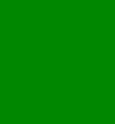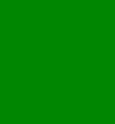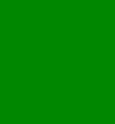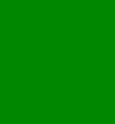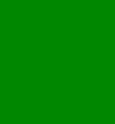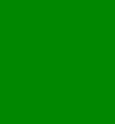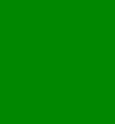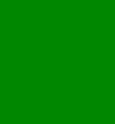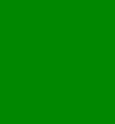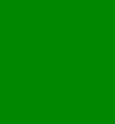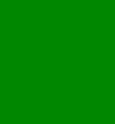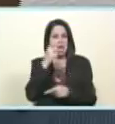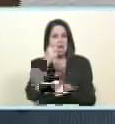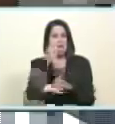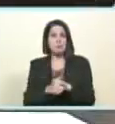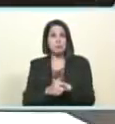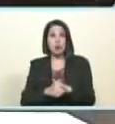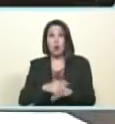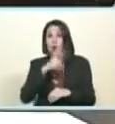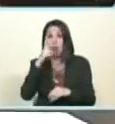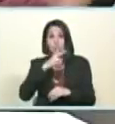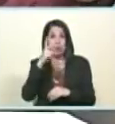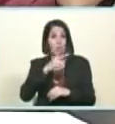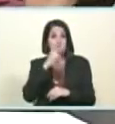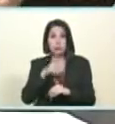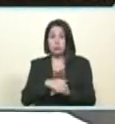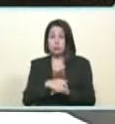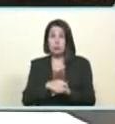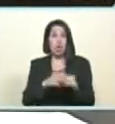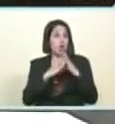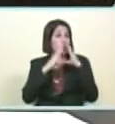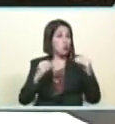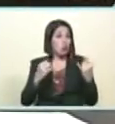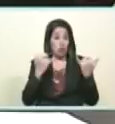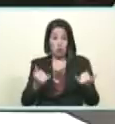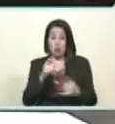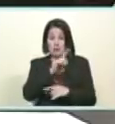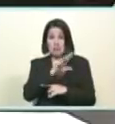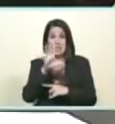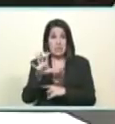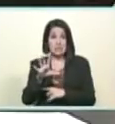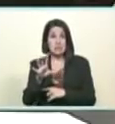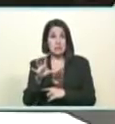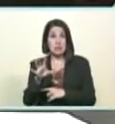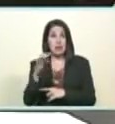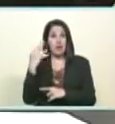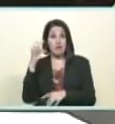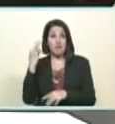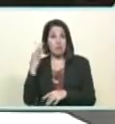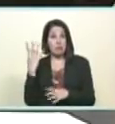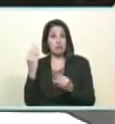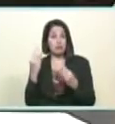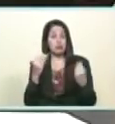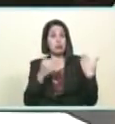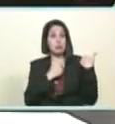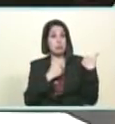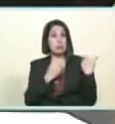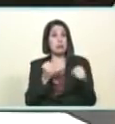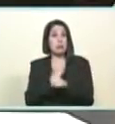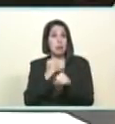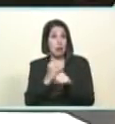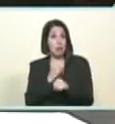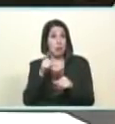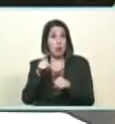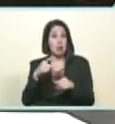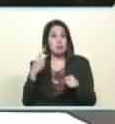desde Yaracuy una semana antes de las elecciones que día fue eso el 7 cumple hoy un mes